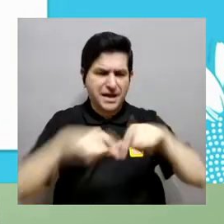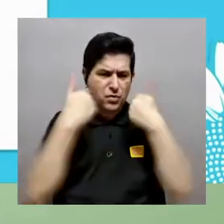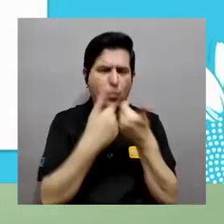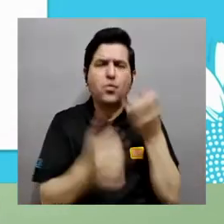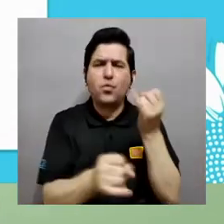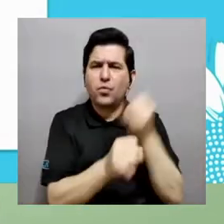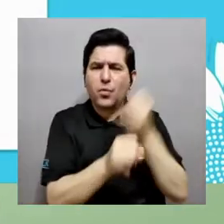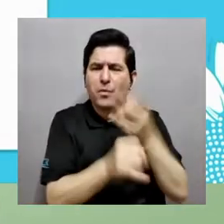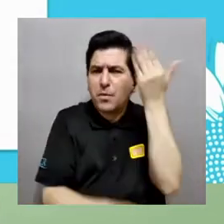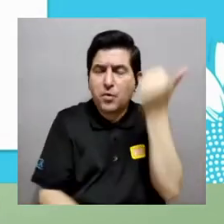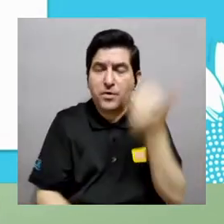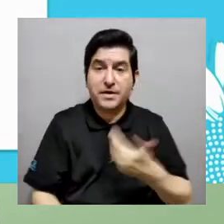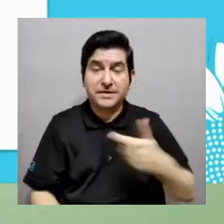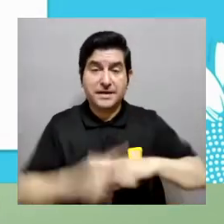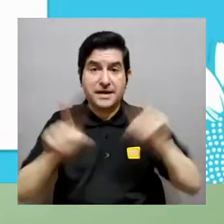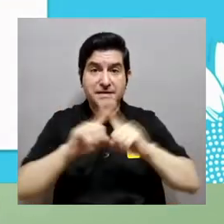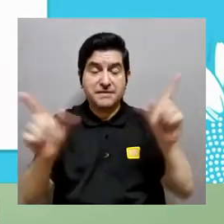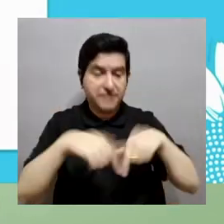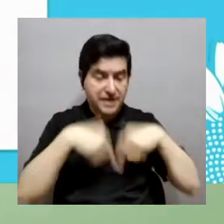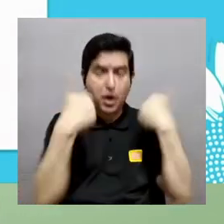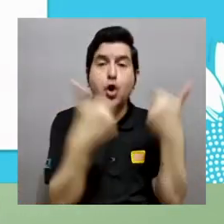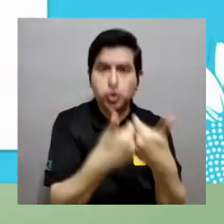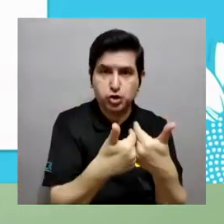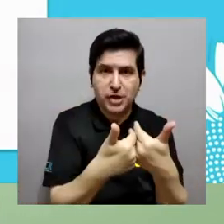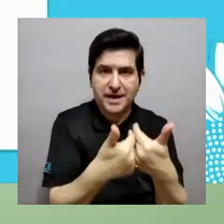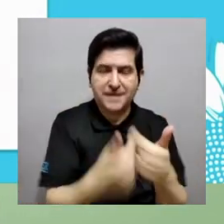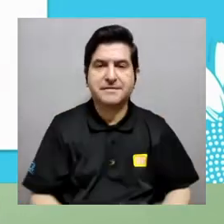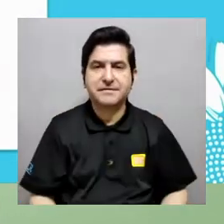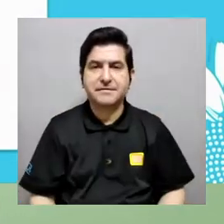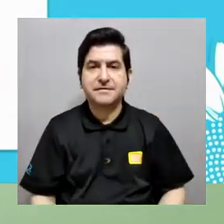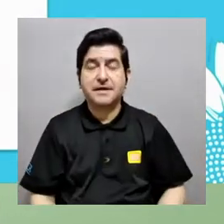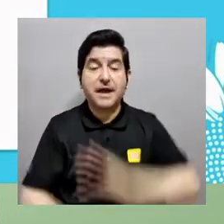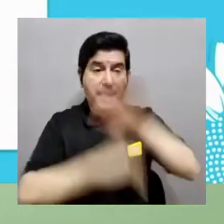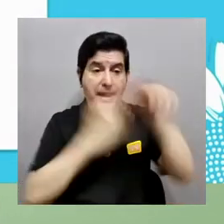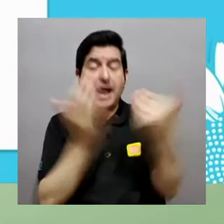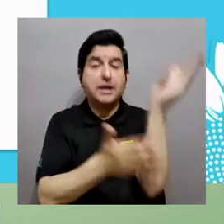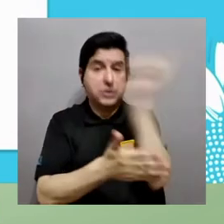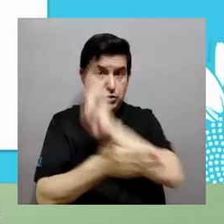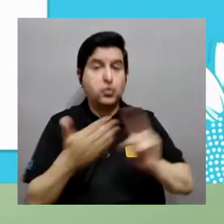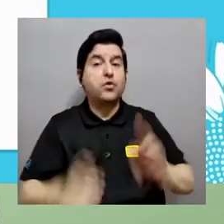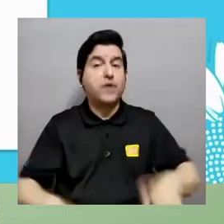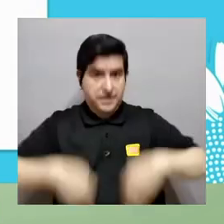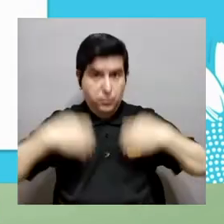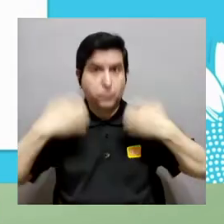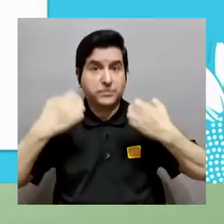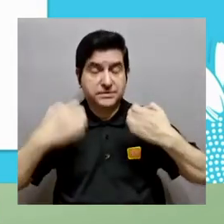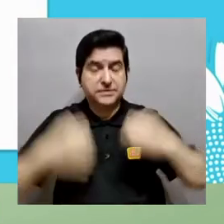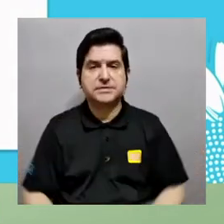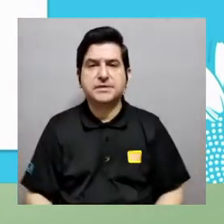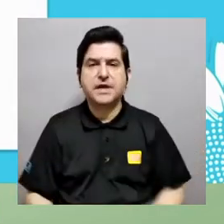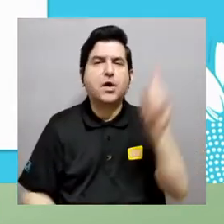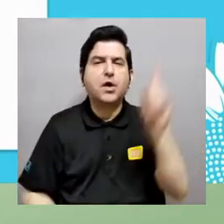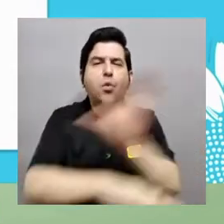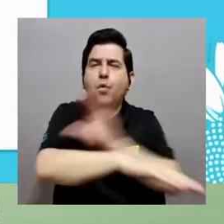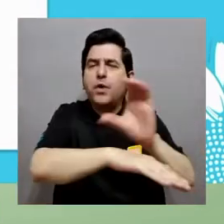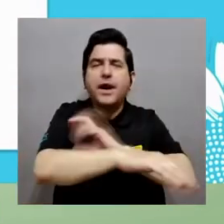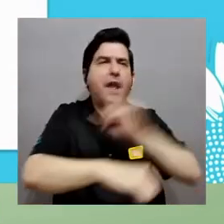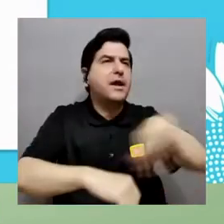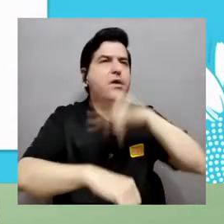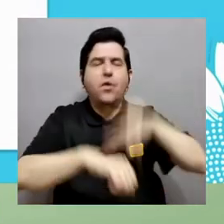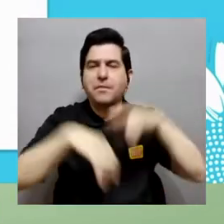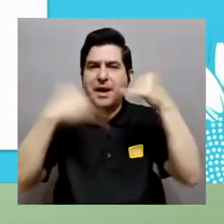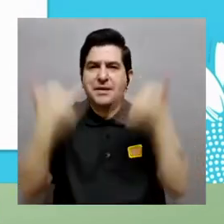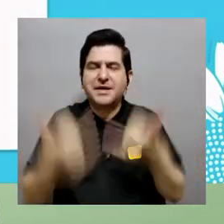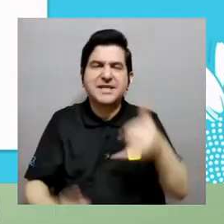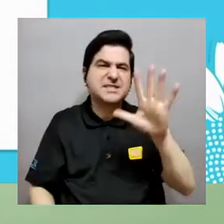a contar por qué. ¿Por qué necesitamos un clúster institucional? ustedes ya saben tenemos varios clústeres a lo largo y ancho de la